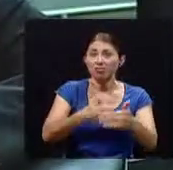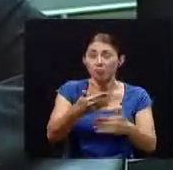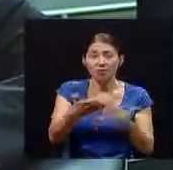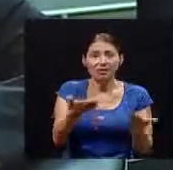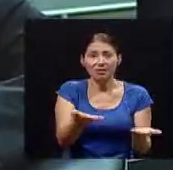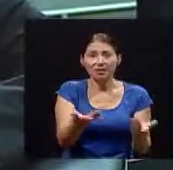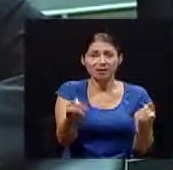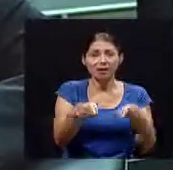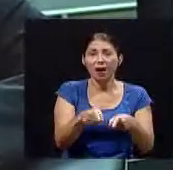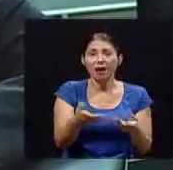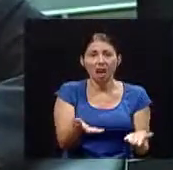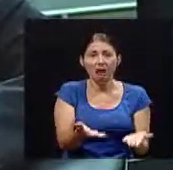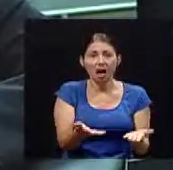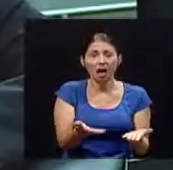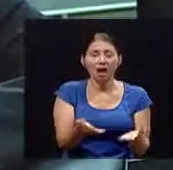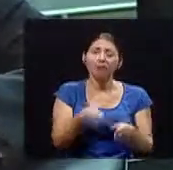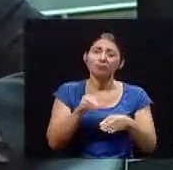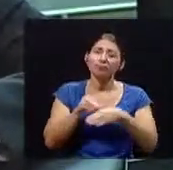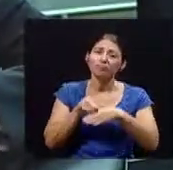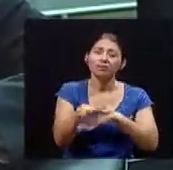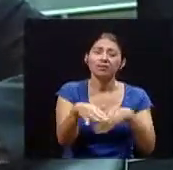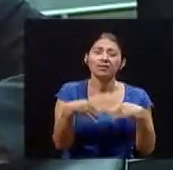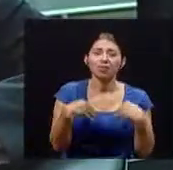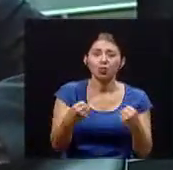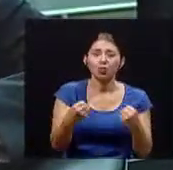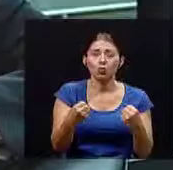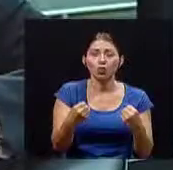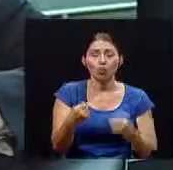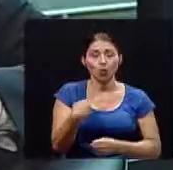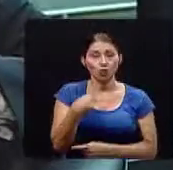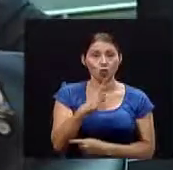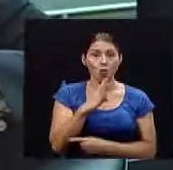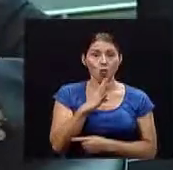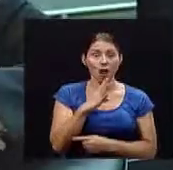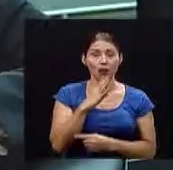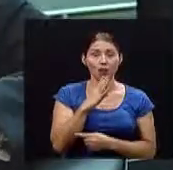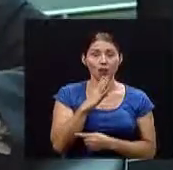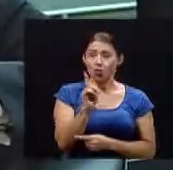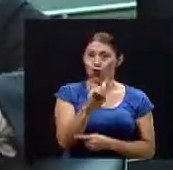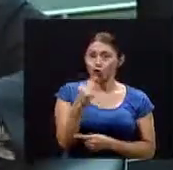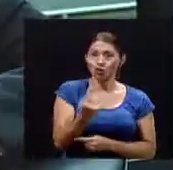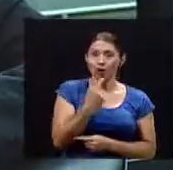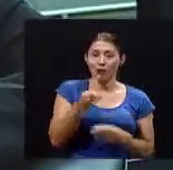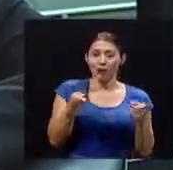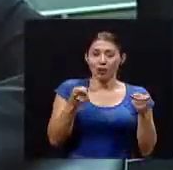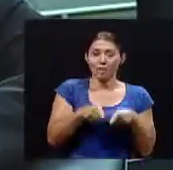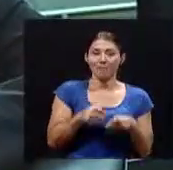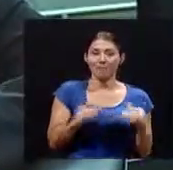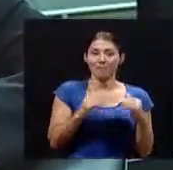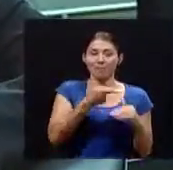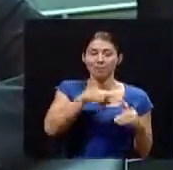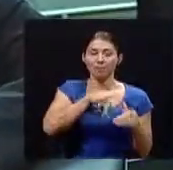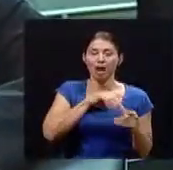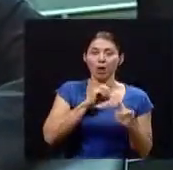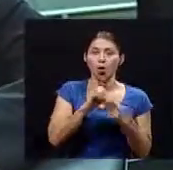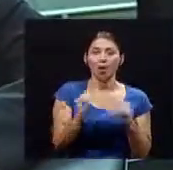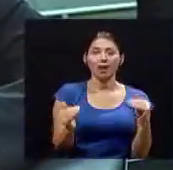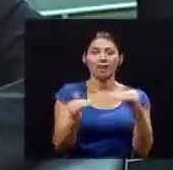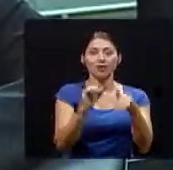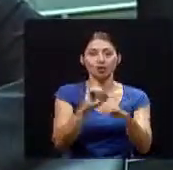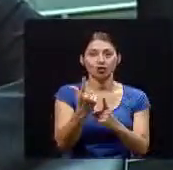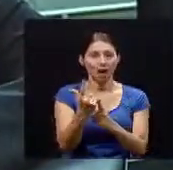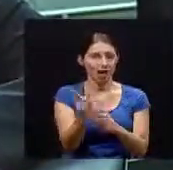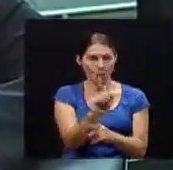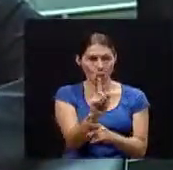para la salud sobre todo cuando hablo de costos, no solamente de costo personal o social sino también desde el punto de